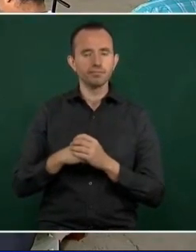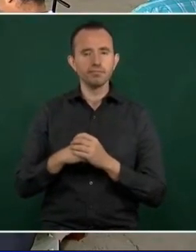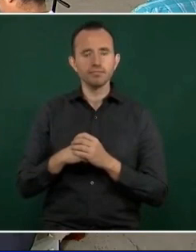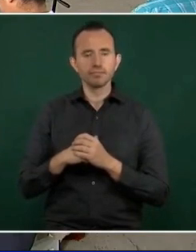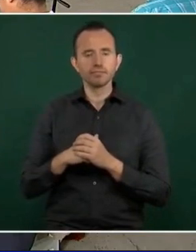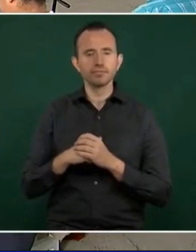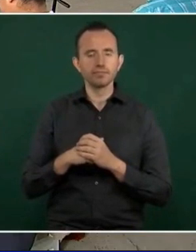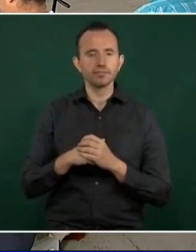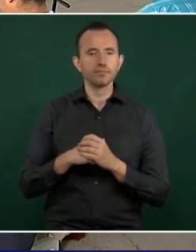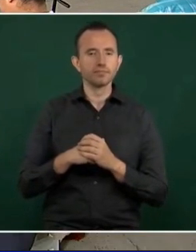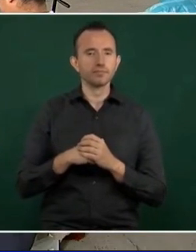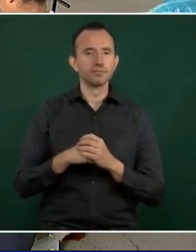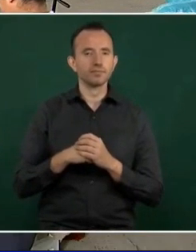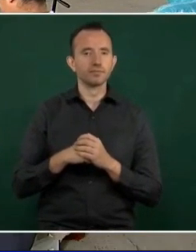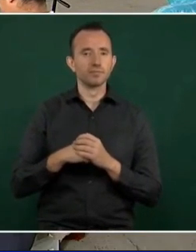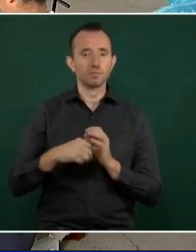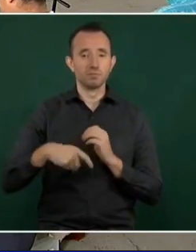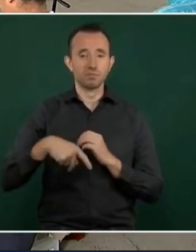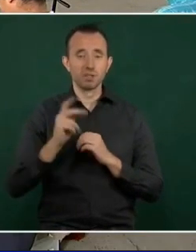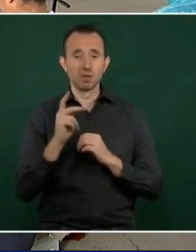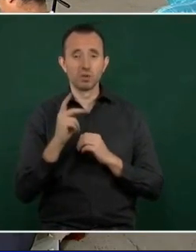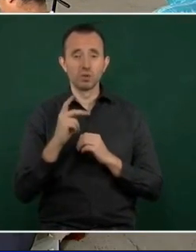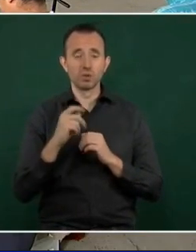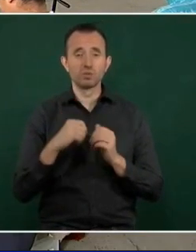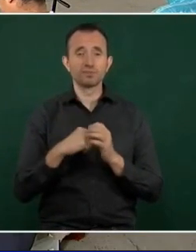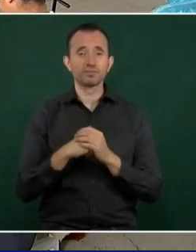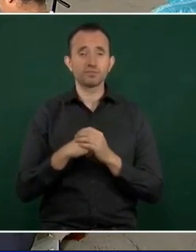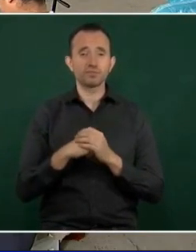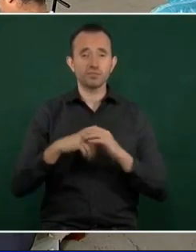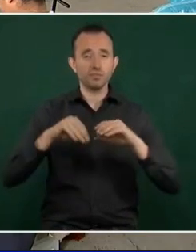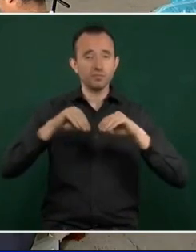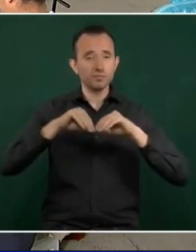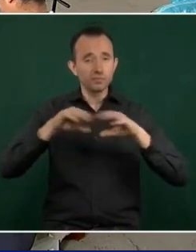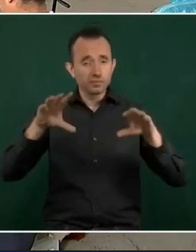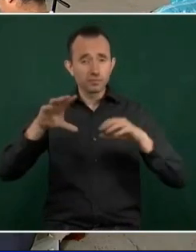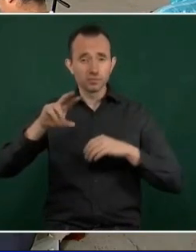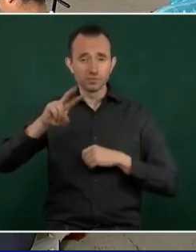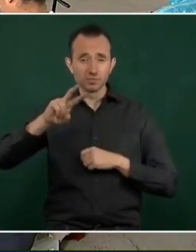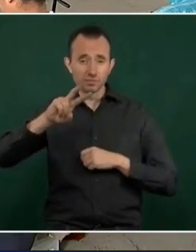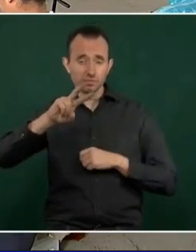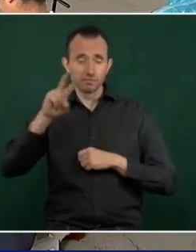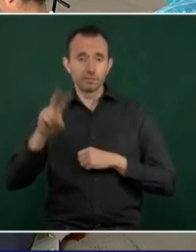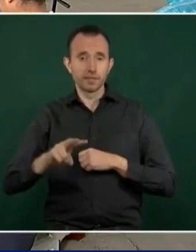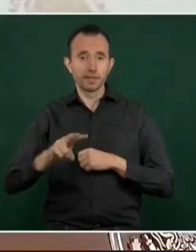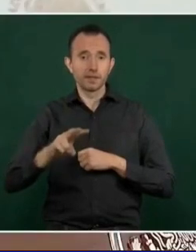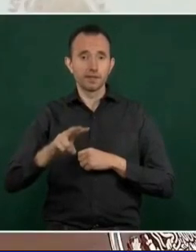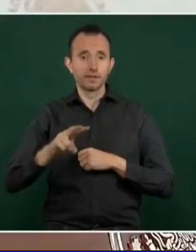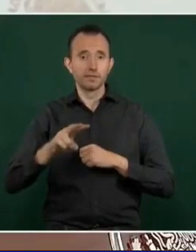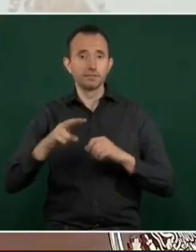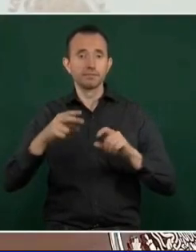Pero el dar a conocer la verdad tiene que ver con la transparencia,